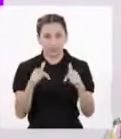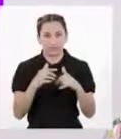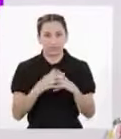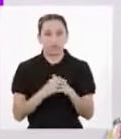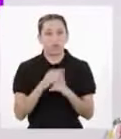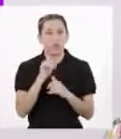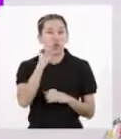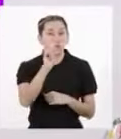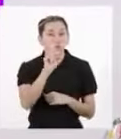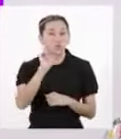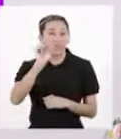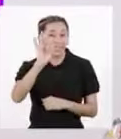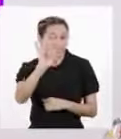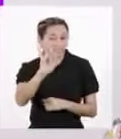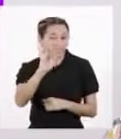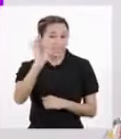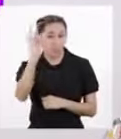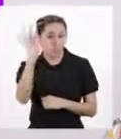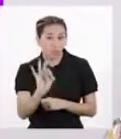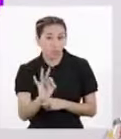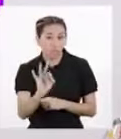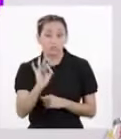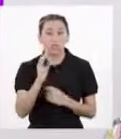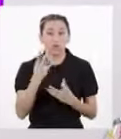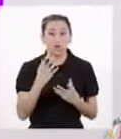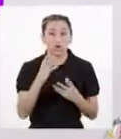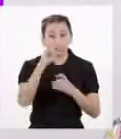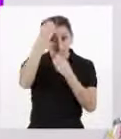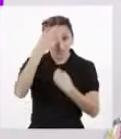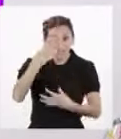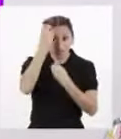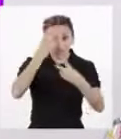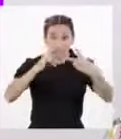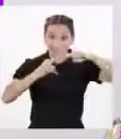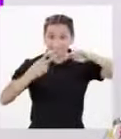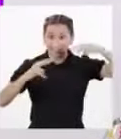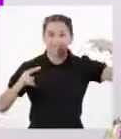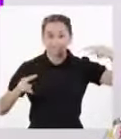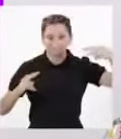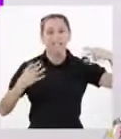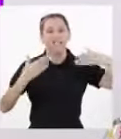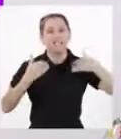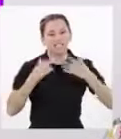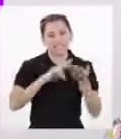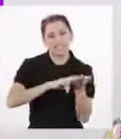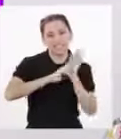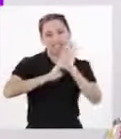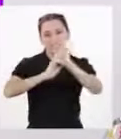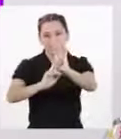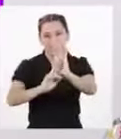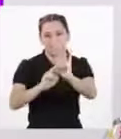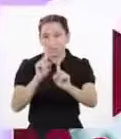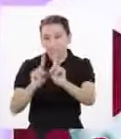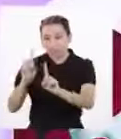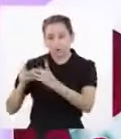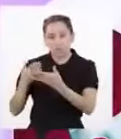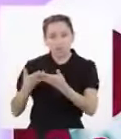Y solo un 3% de la información genética Representaría a los genes que se expresan en algún producto En otras